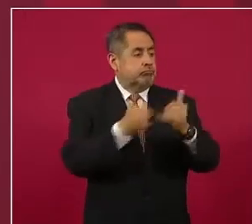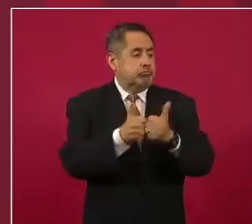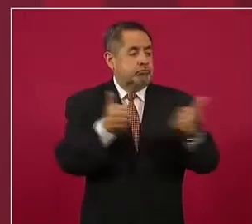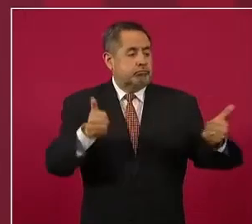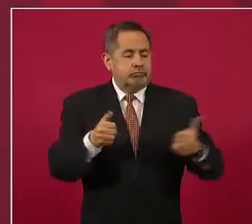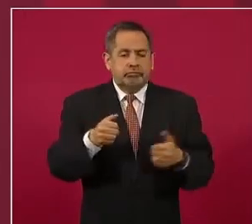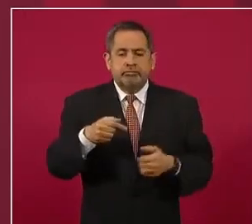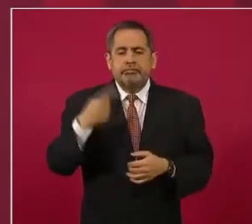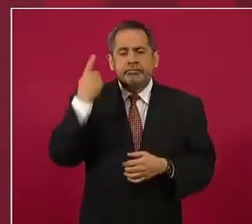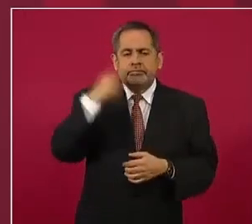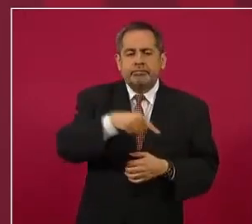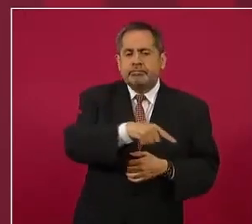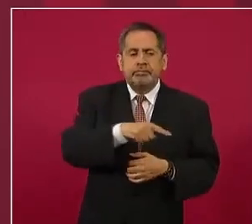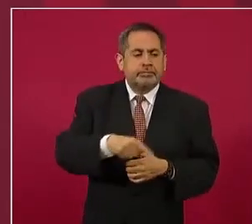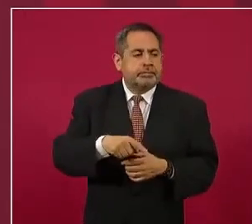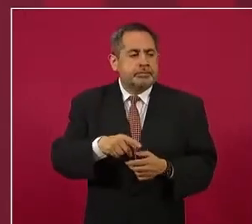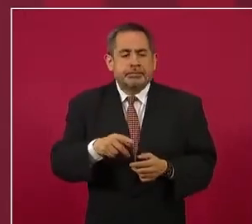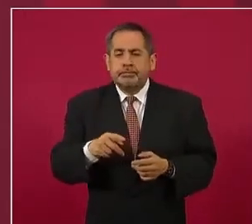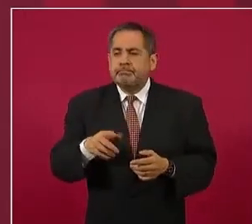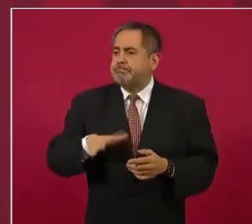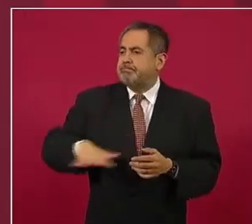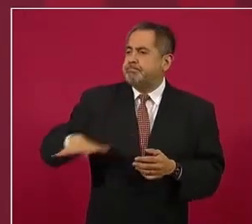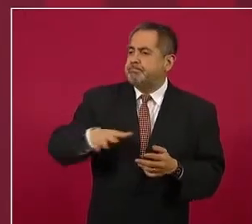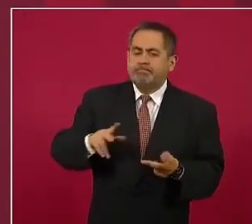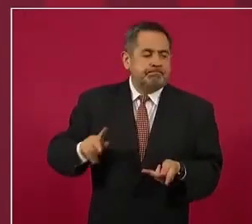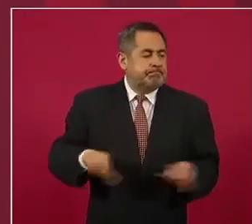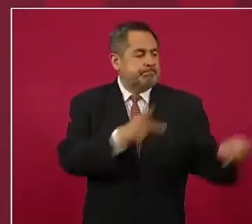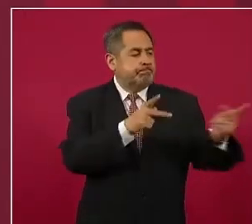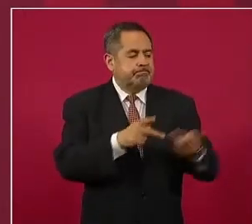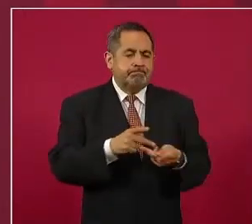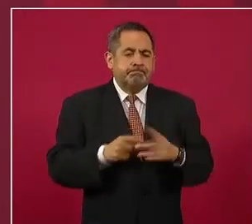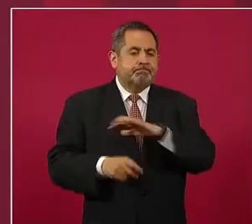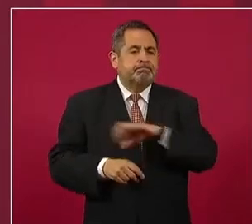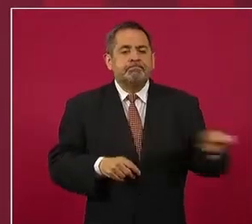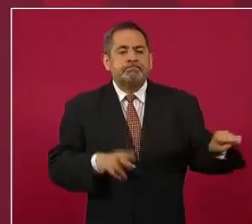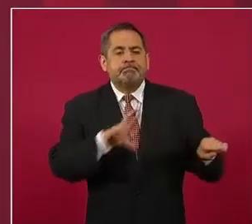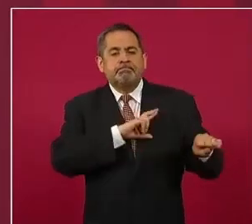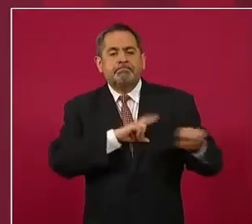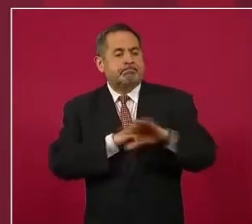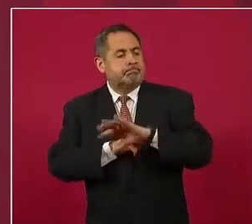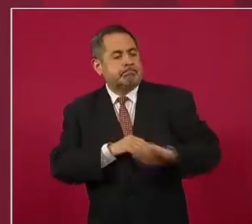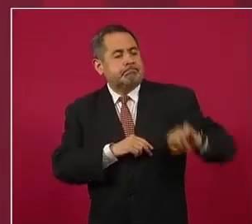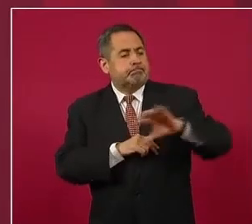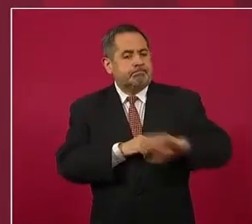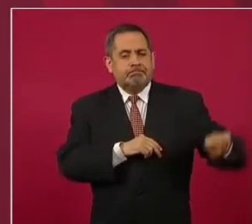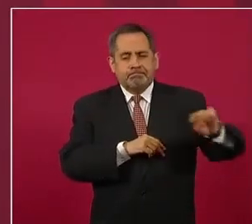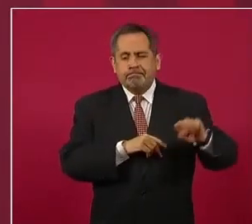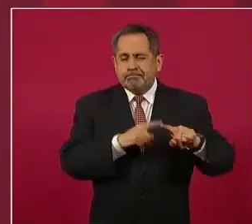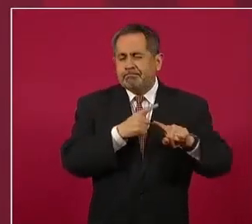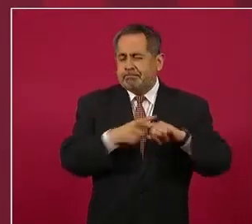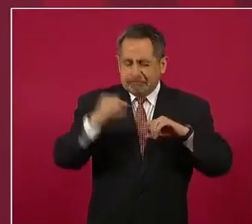privatización de los bienes del pueblo y de la nación. Toda esa estructura,